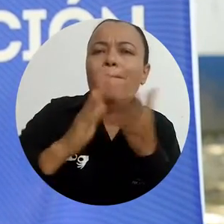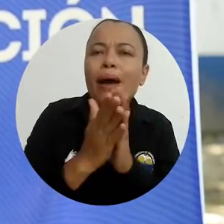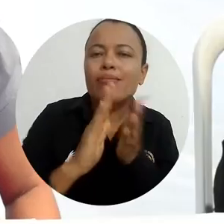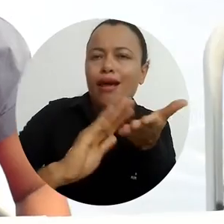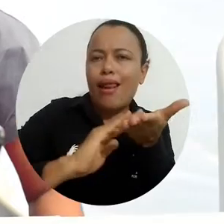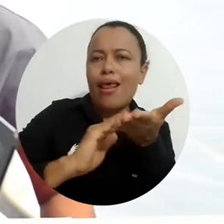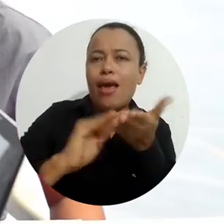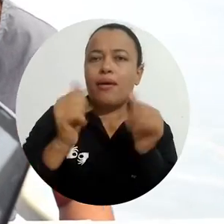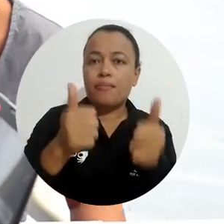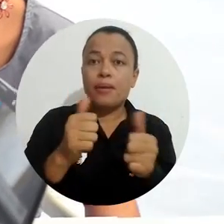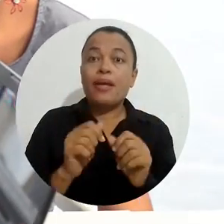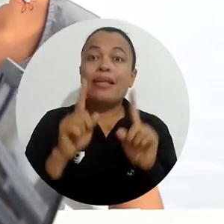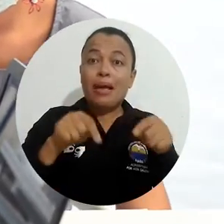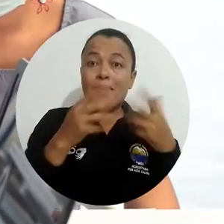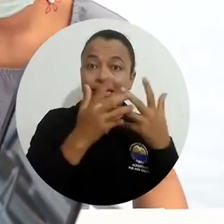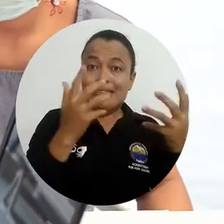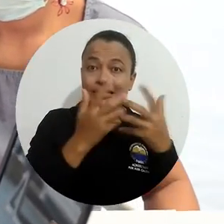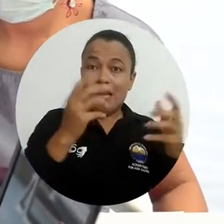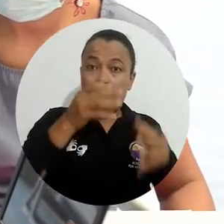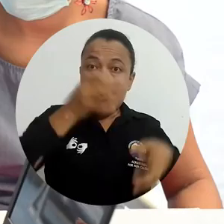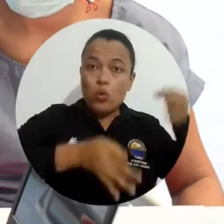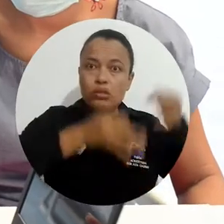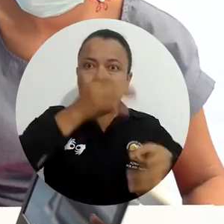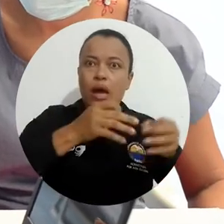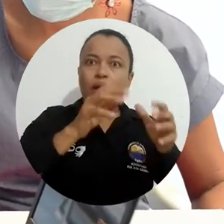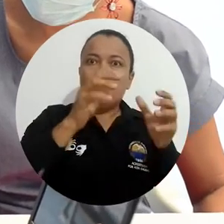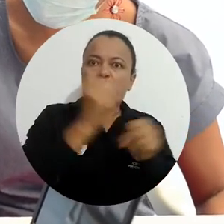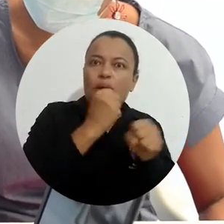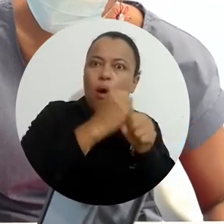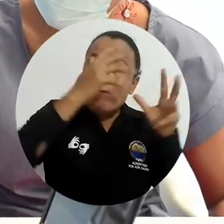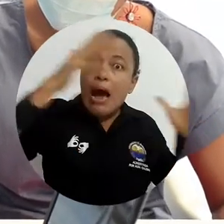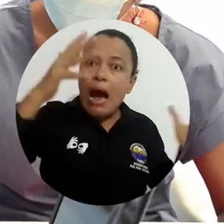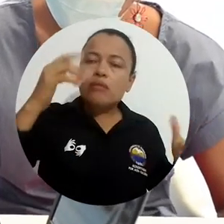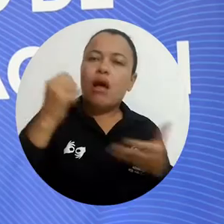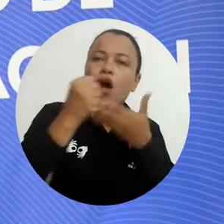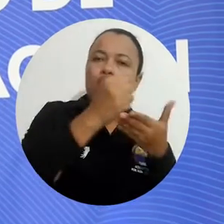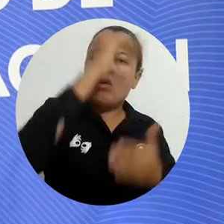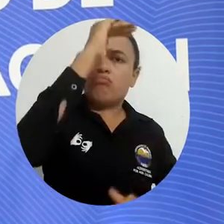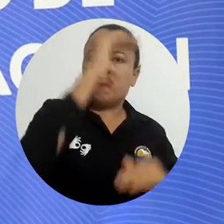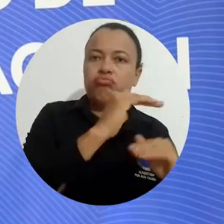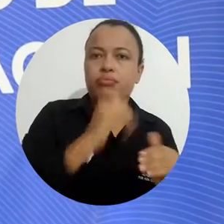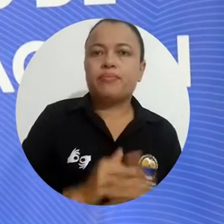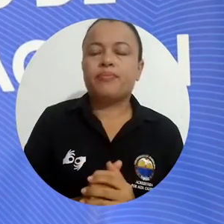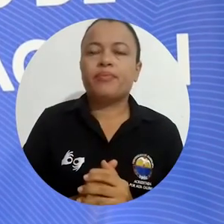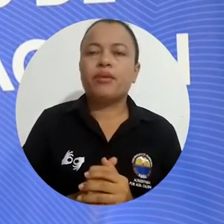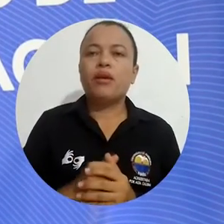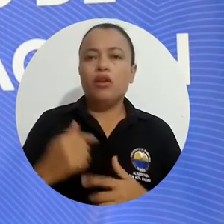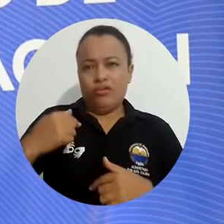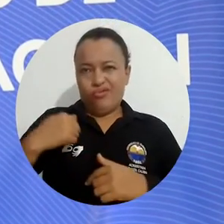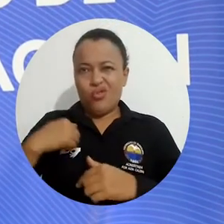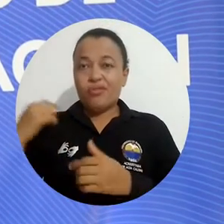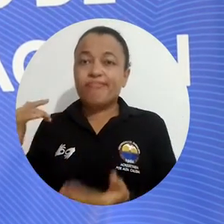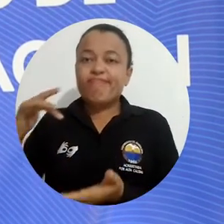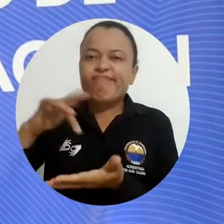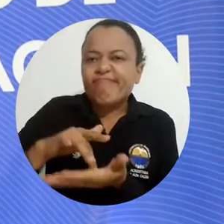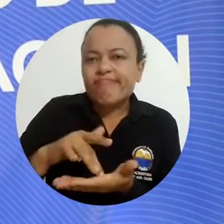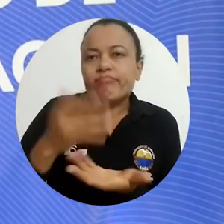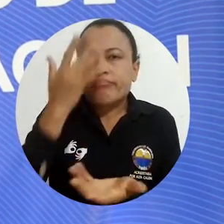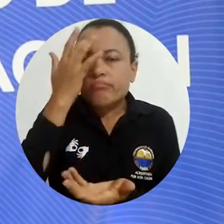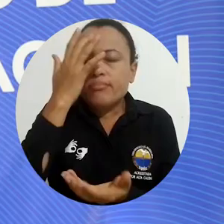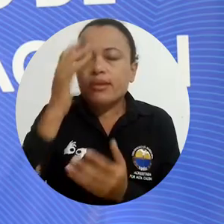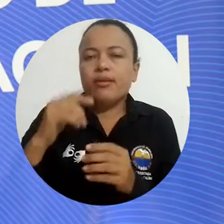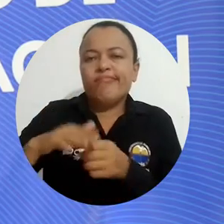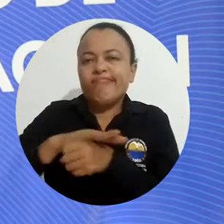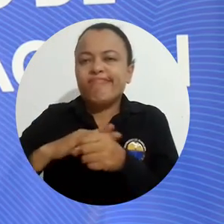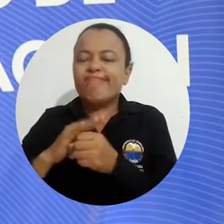paz y pues ayuda un poco a la desconfección que sabemos que tiene el sistema judicial. Acudí a ese centro porque